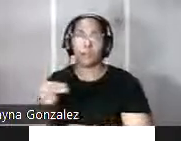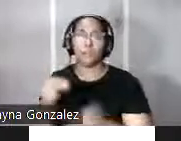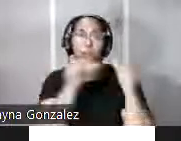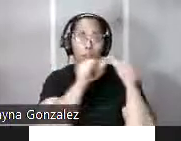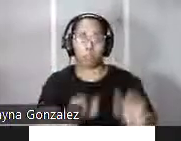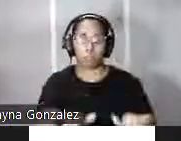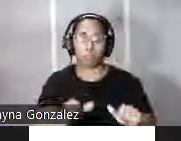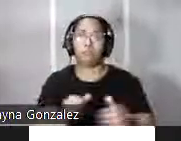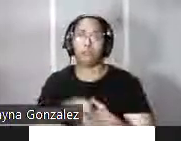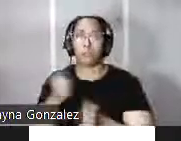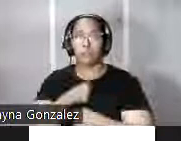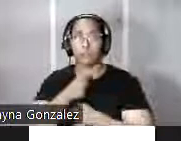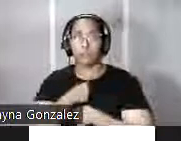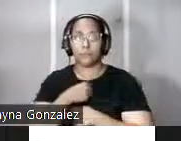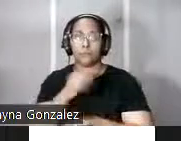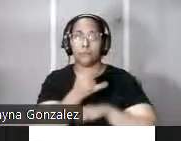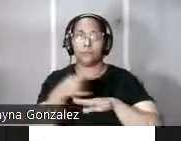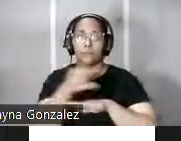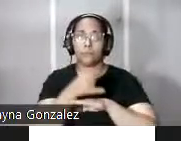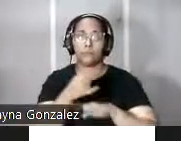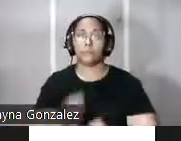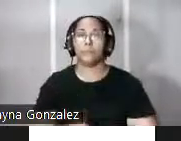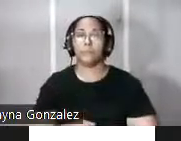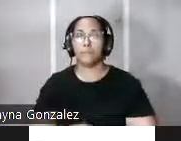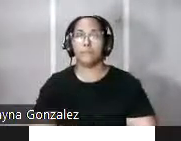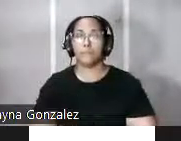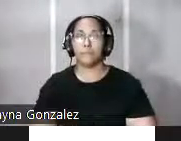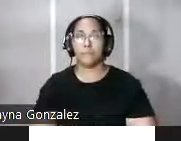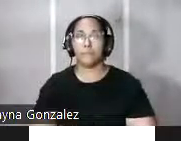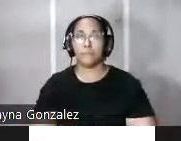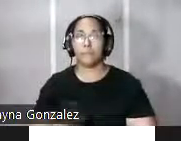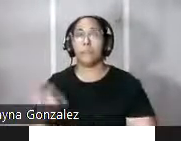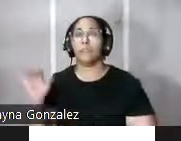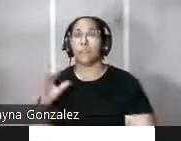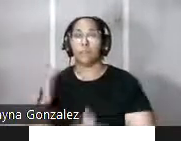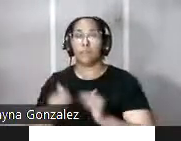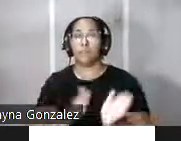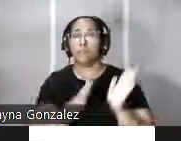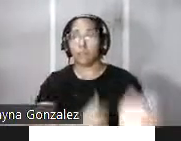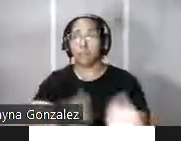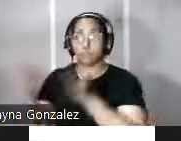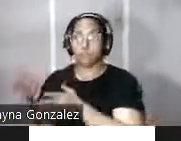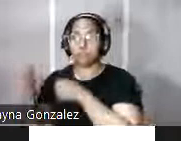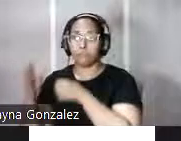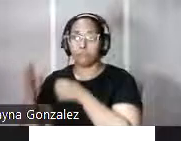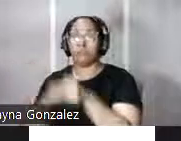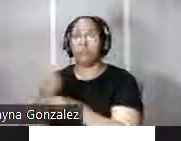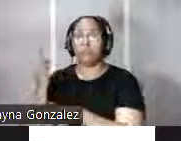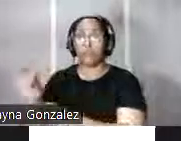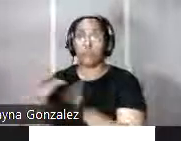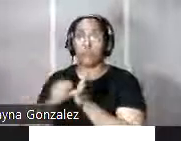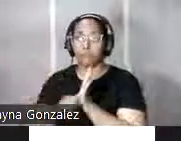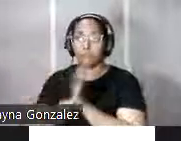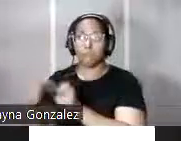o la historia militar de la isla ¿qué pasa en el siglo XIX? en el siglo XIX se reforzó el sistema